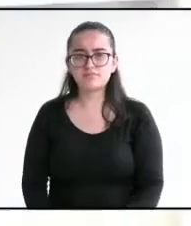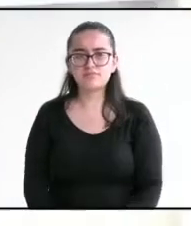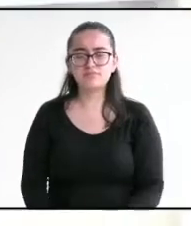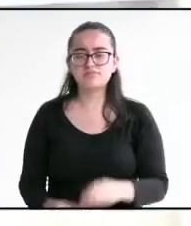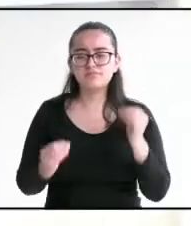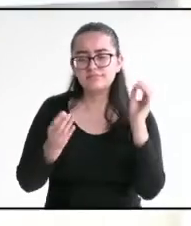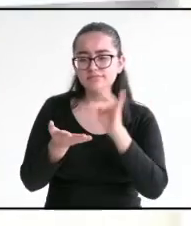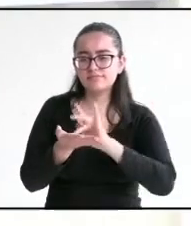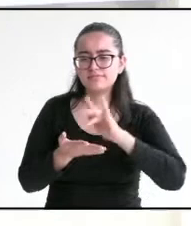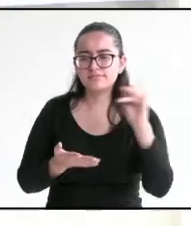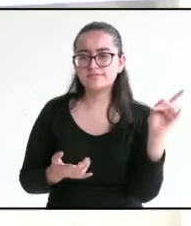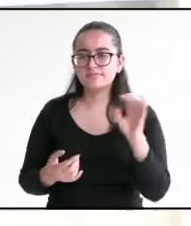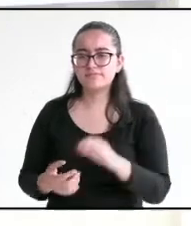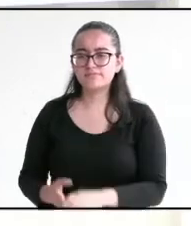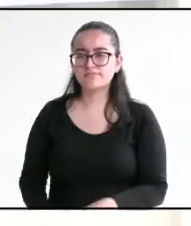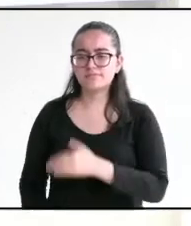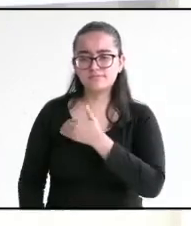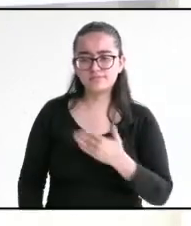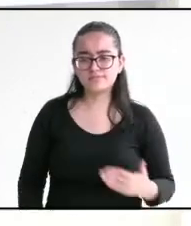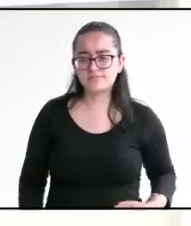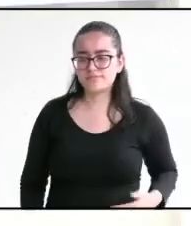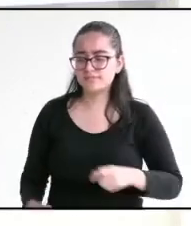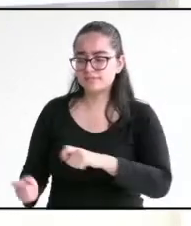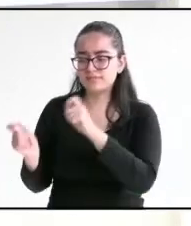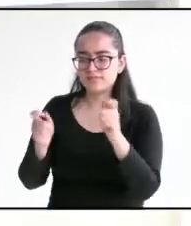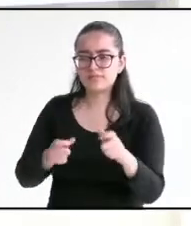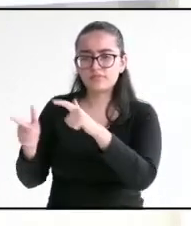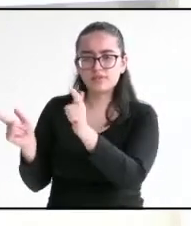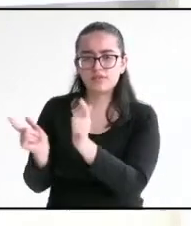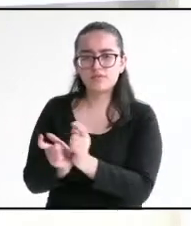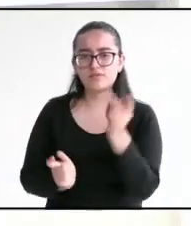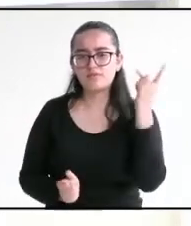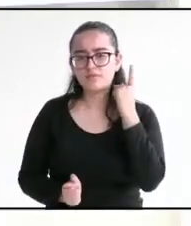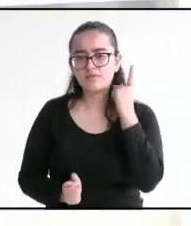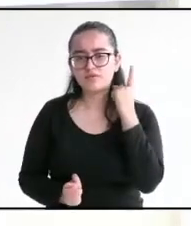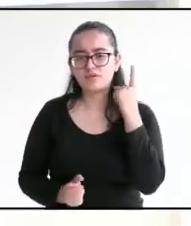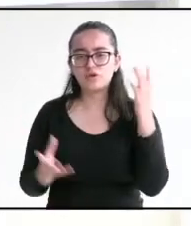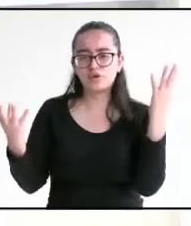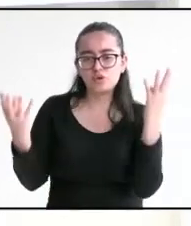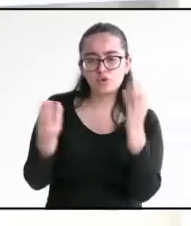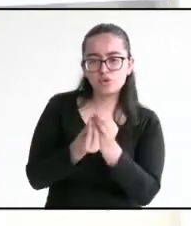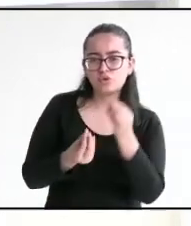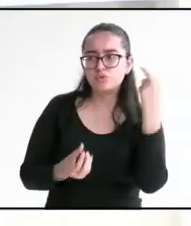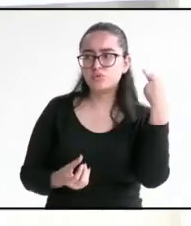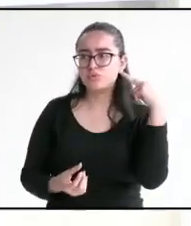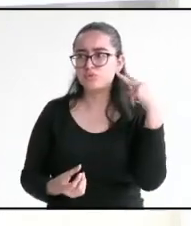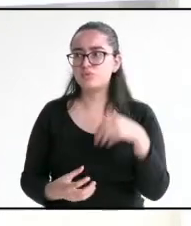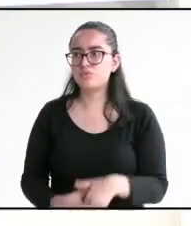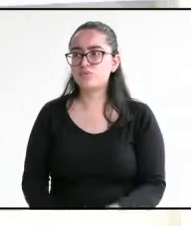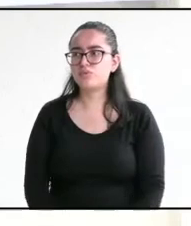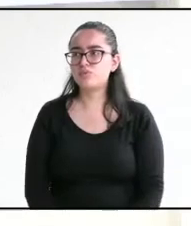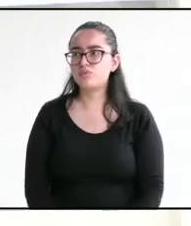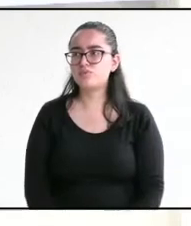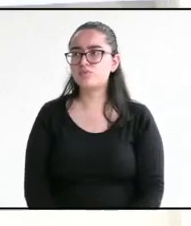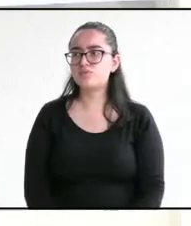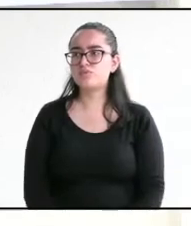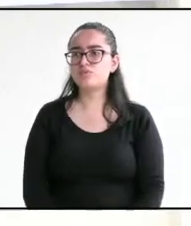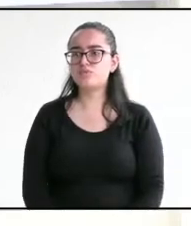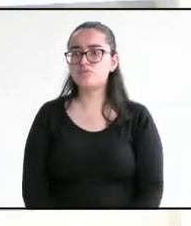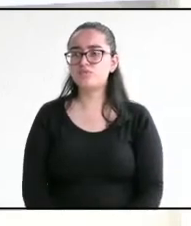Muchísimas gracias, candidato. Ahora vamos con el candidato de todos por Veracruz, Ignacio García Leiva. Adelante, candidato. Gracias,